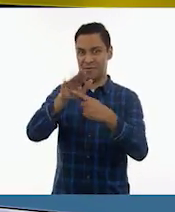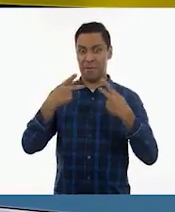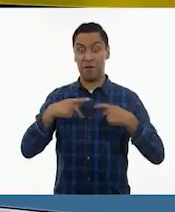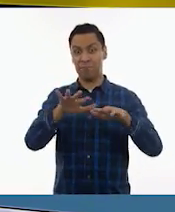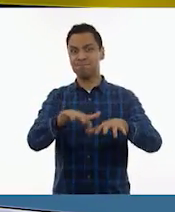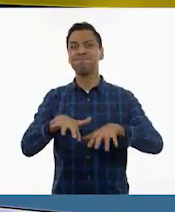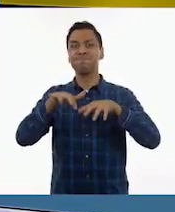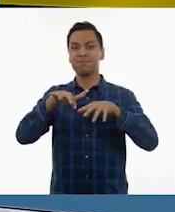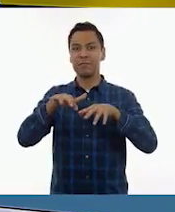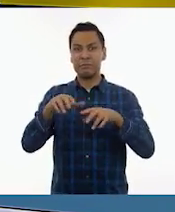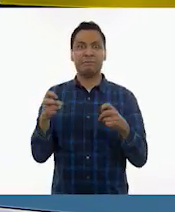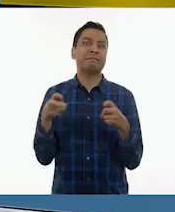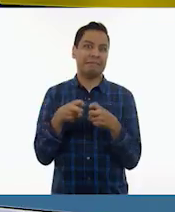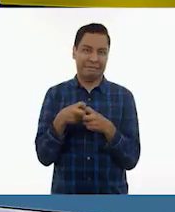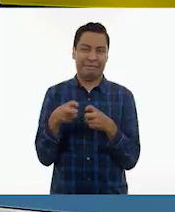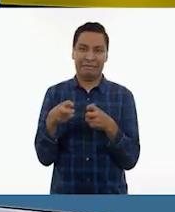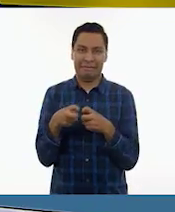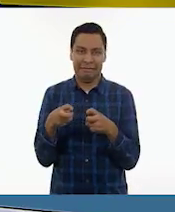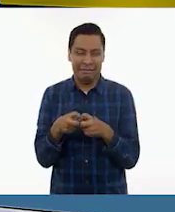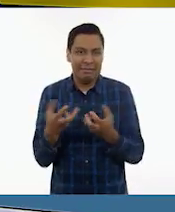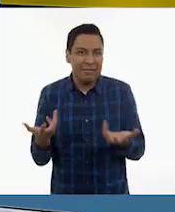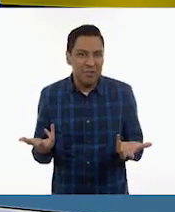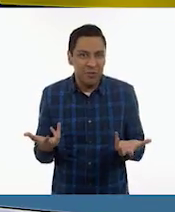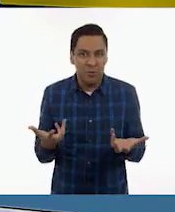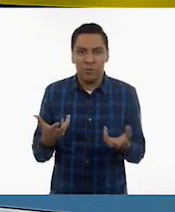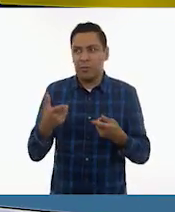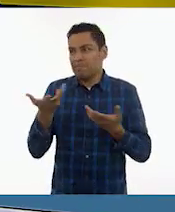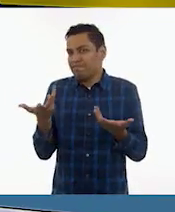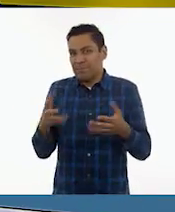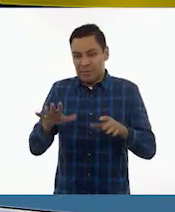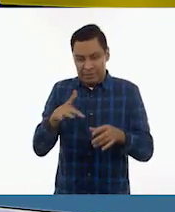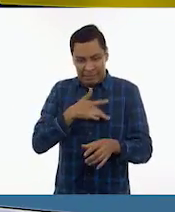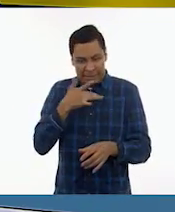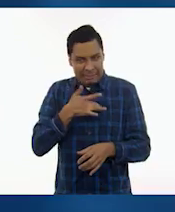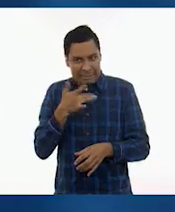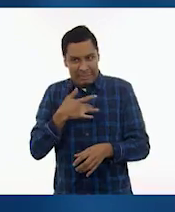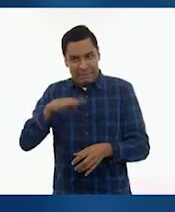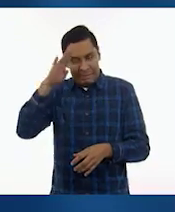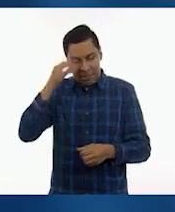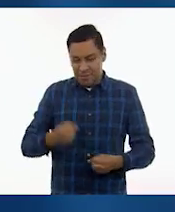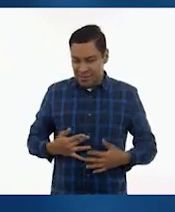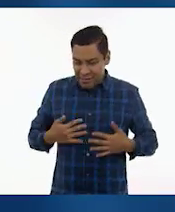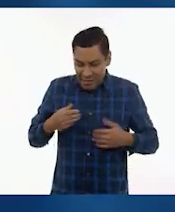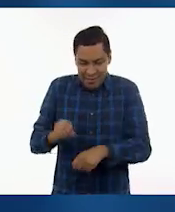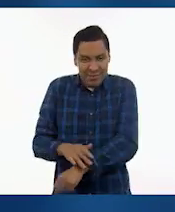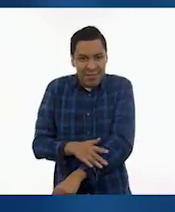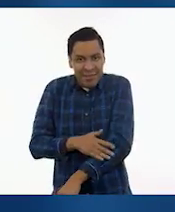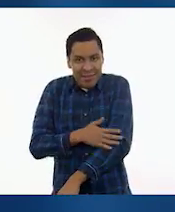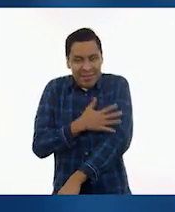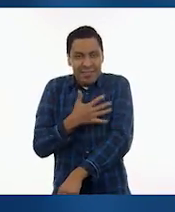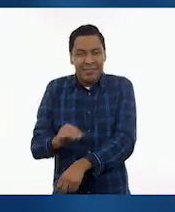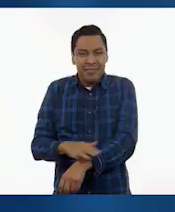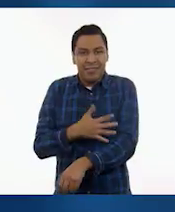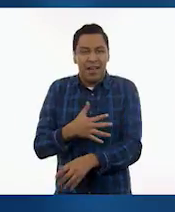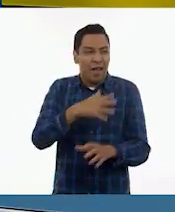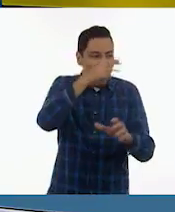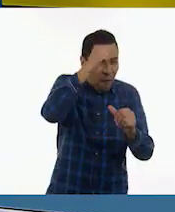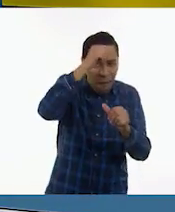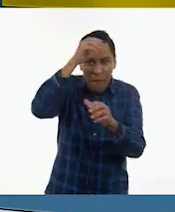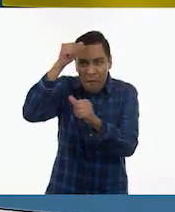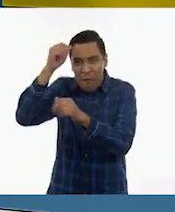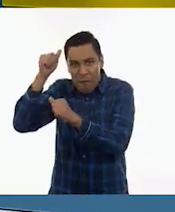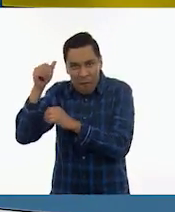implica nervio, implica gestionar emociones, implica también hacer acuerdos.